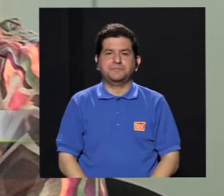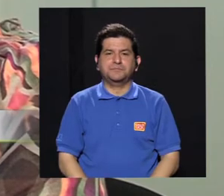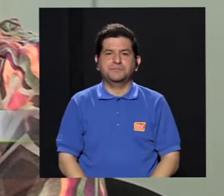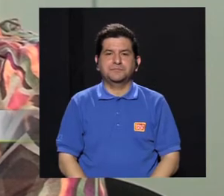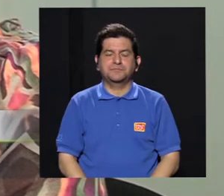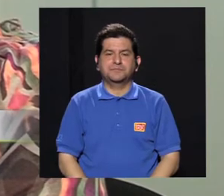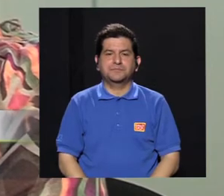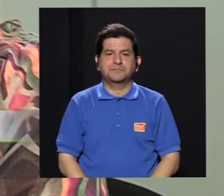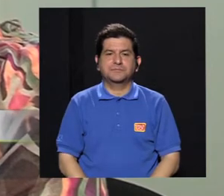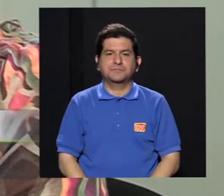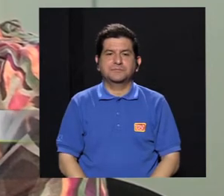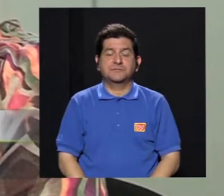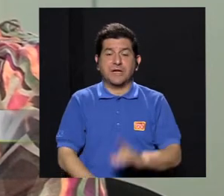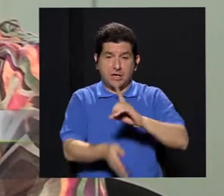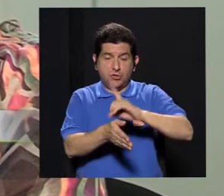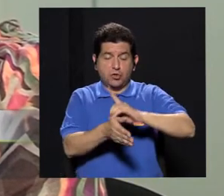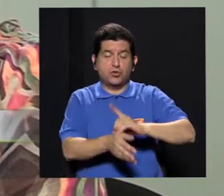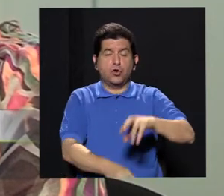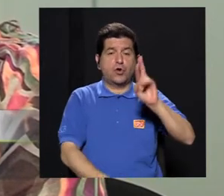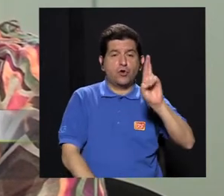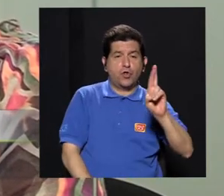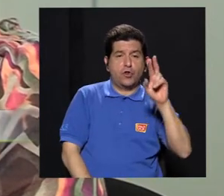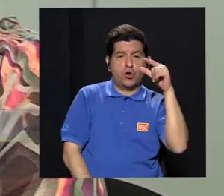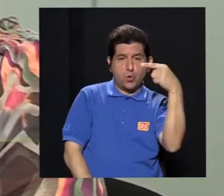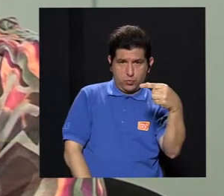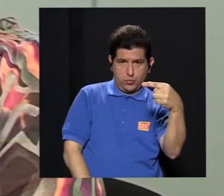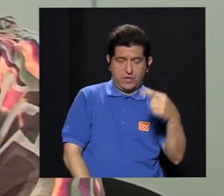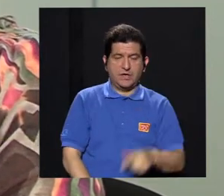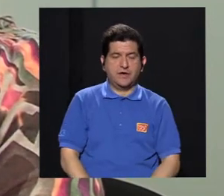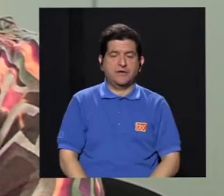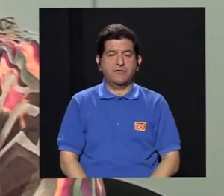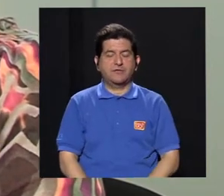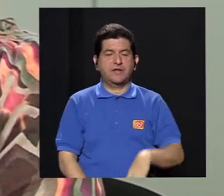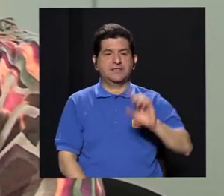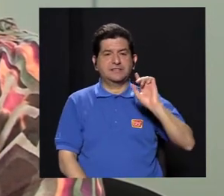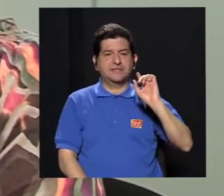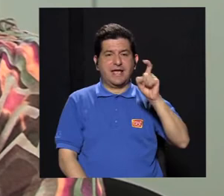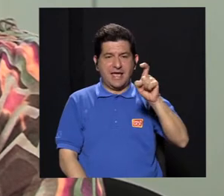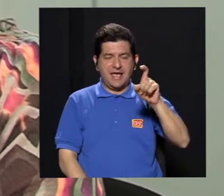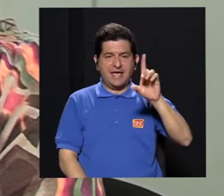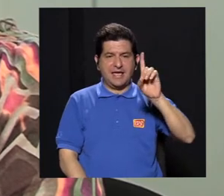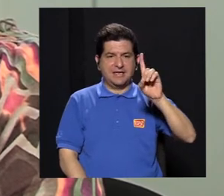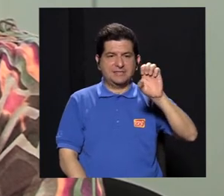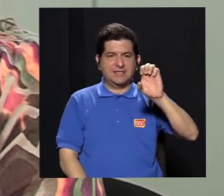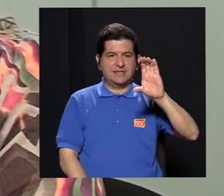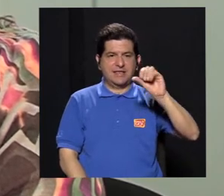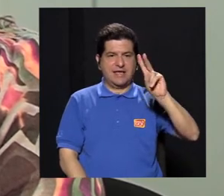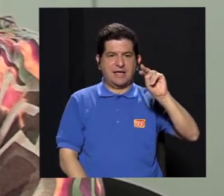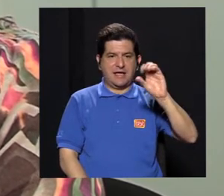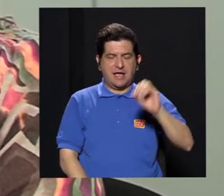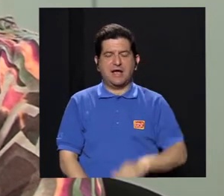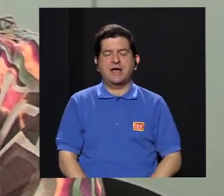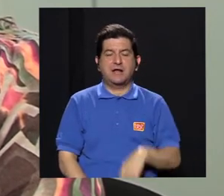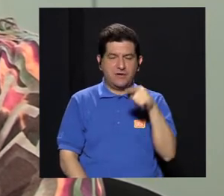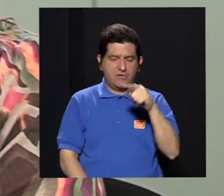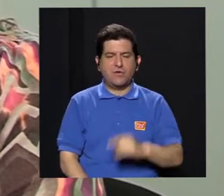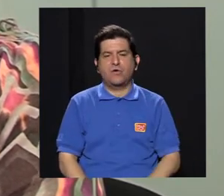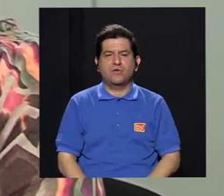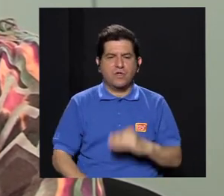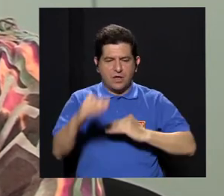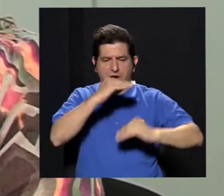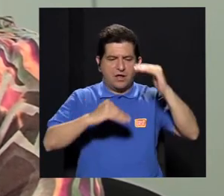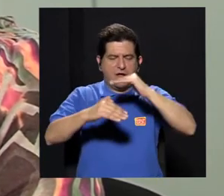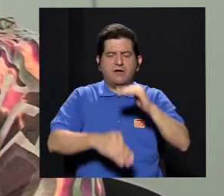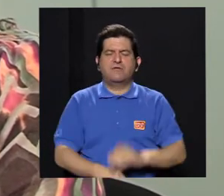doctor Rodrigo Gutiérrez, que fue el exdecano de la Facultad de Medicina. Yo creo que sin